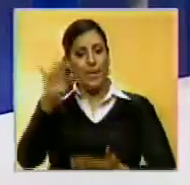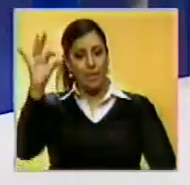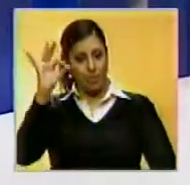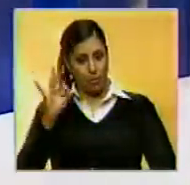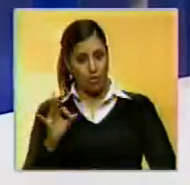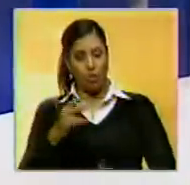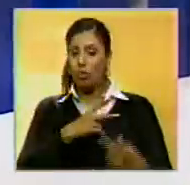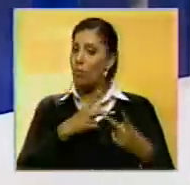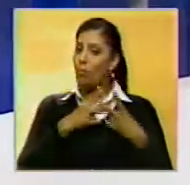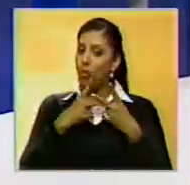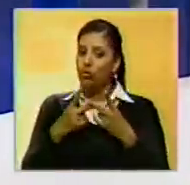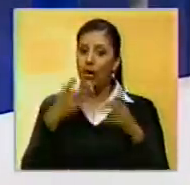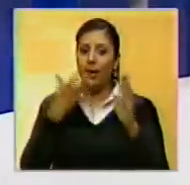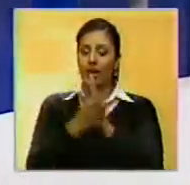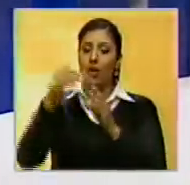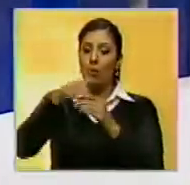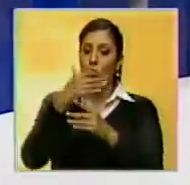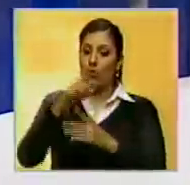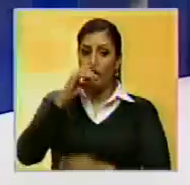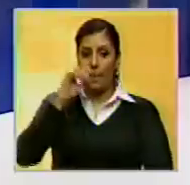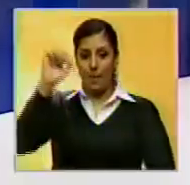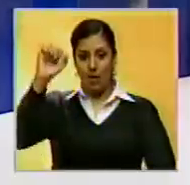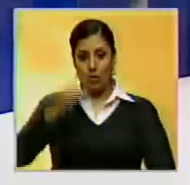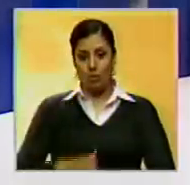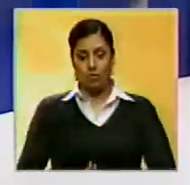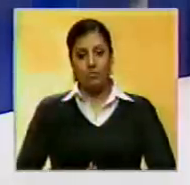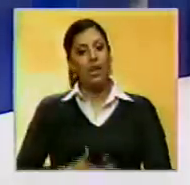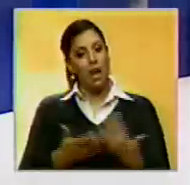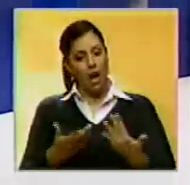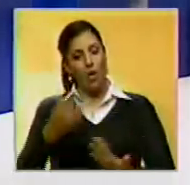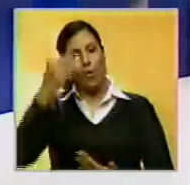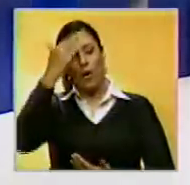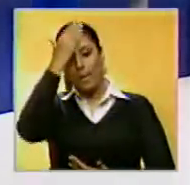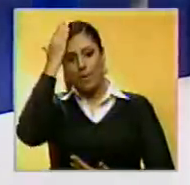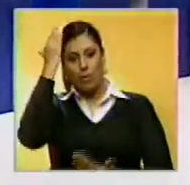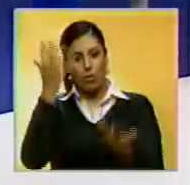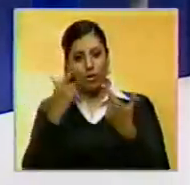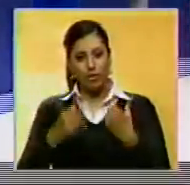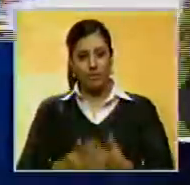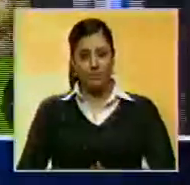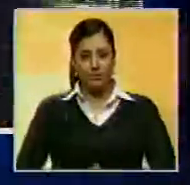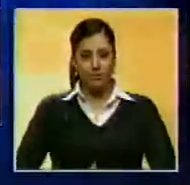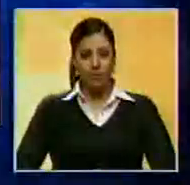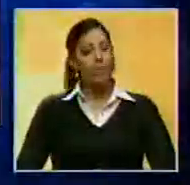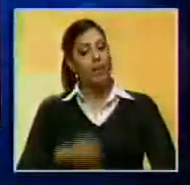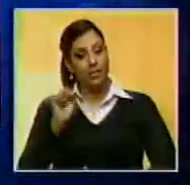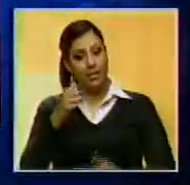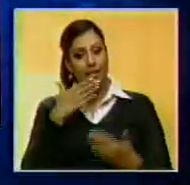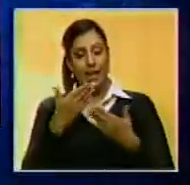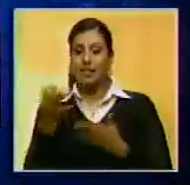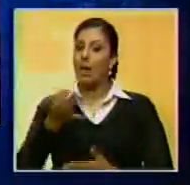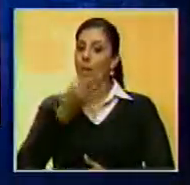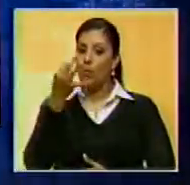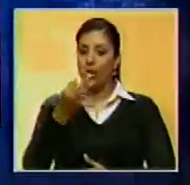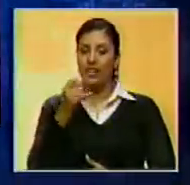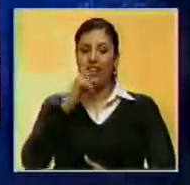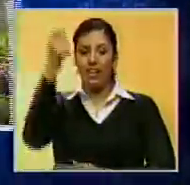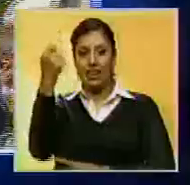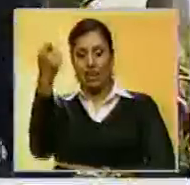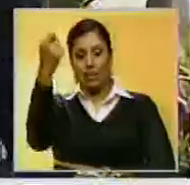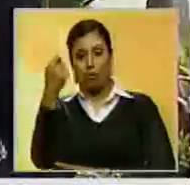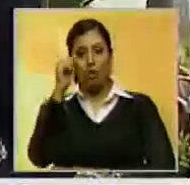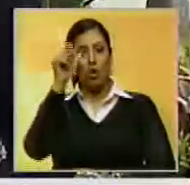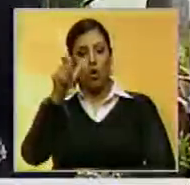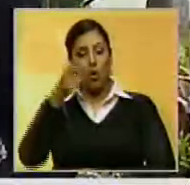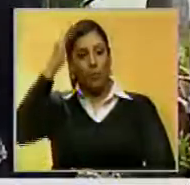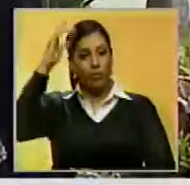% de voluntades para el referéndum revocatorio. Manuel Covela nos amplía. Sí, así es, gracias. Buenas tardes. El diputado Henry